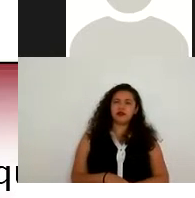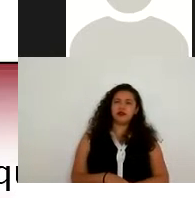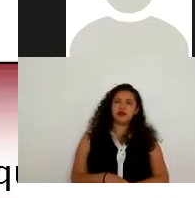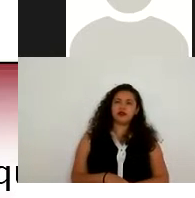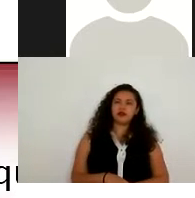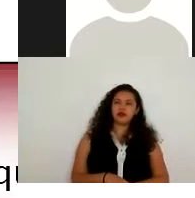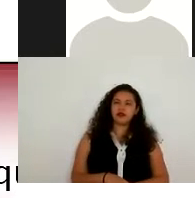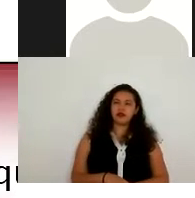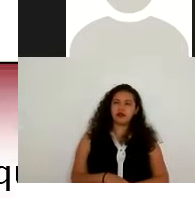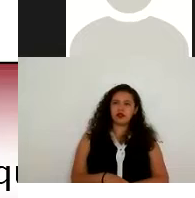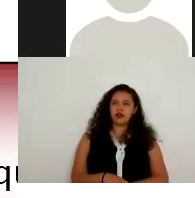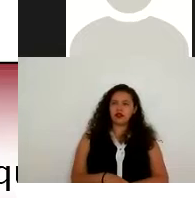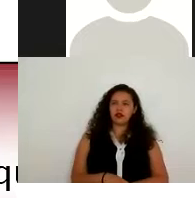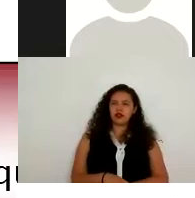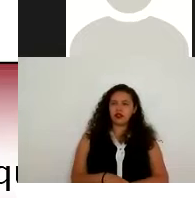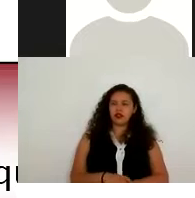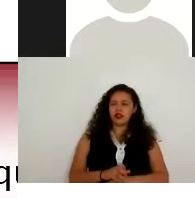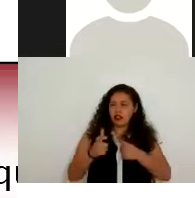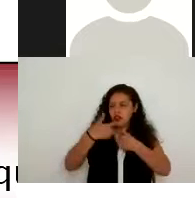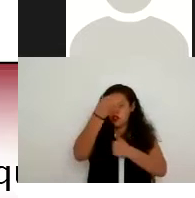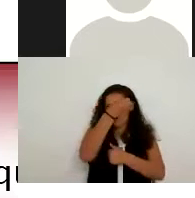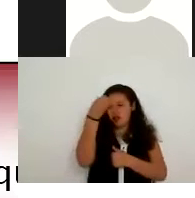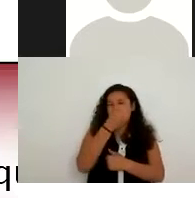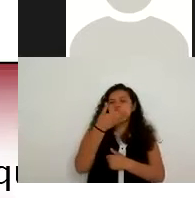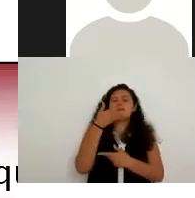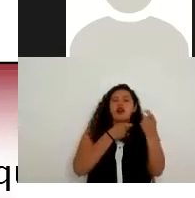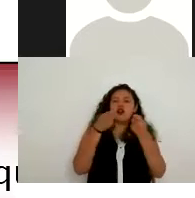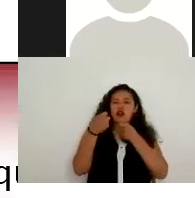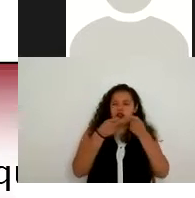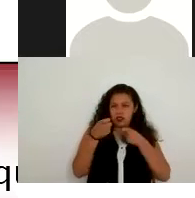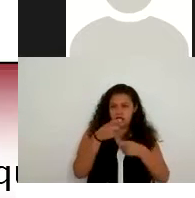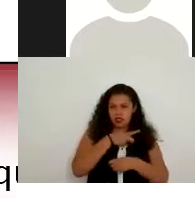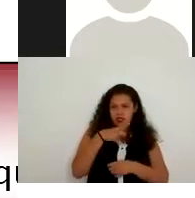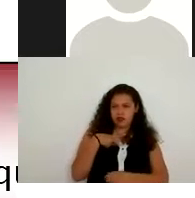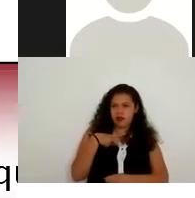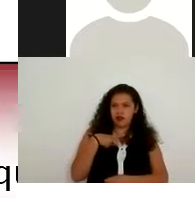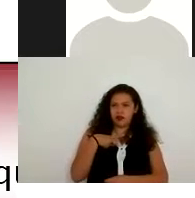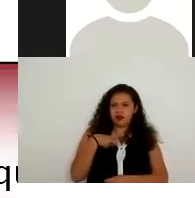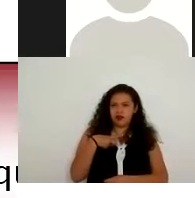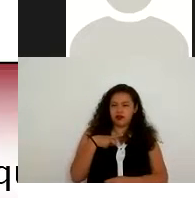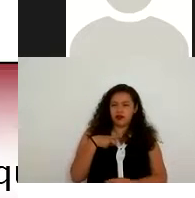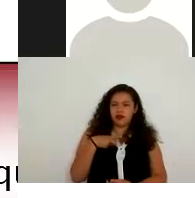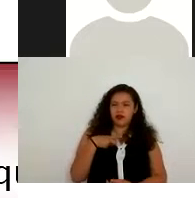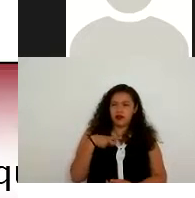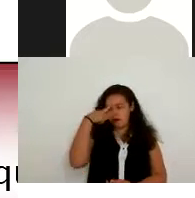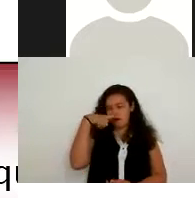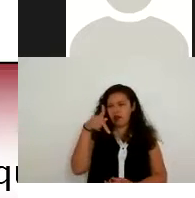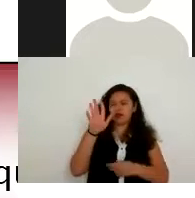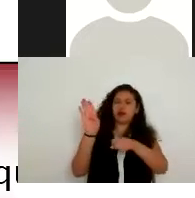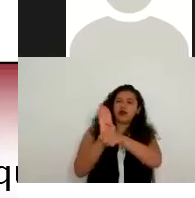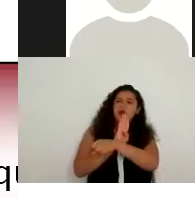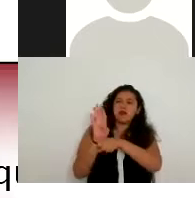o algo que está ordenado y de manera controlada justo es como en beneficio de la propia